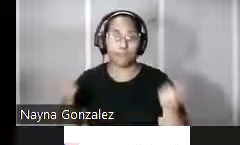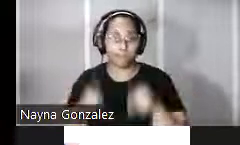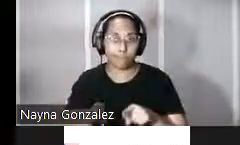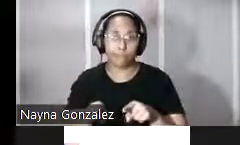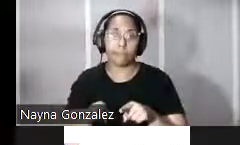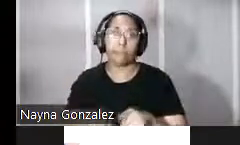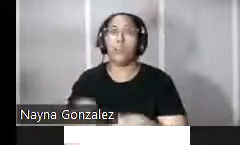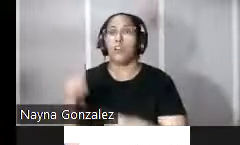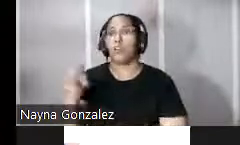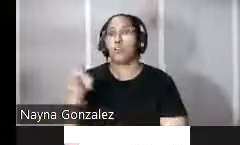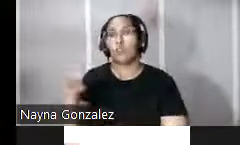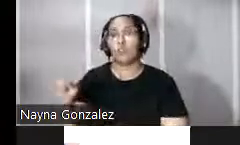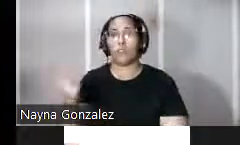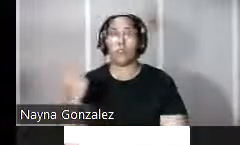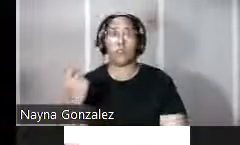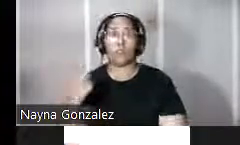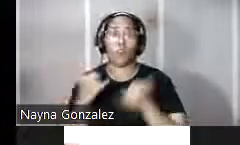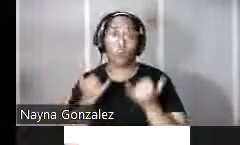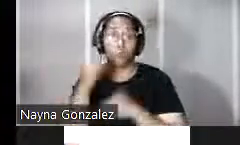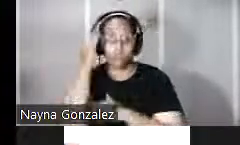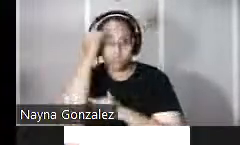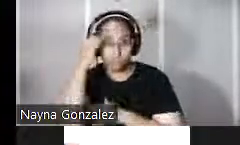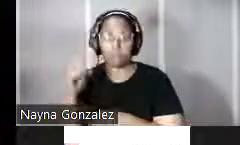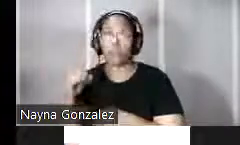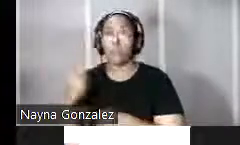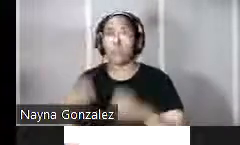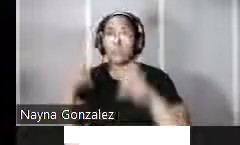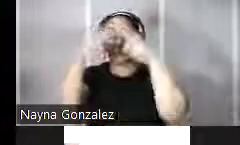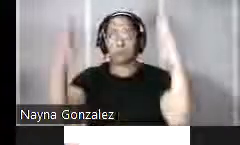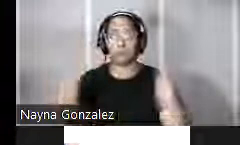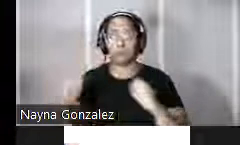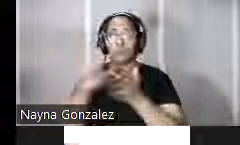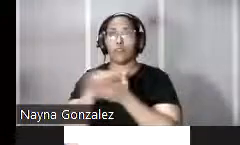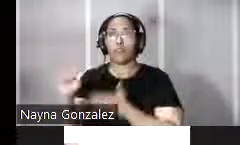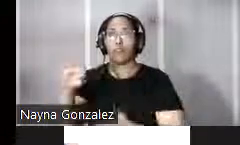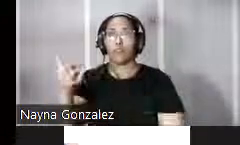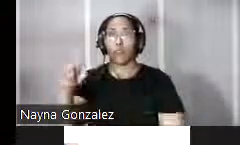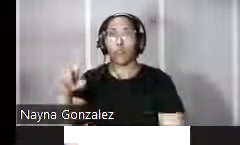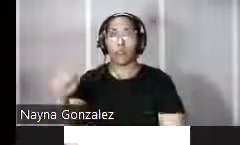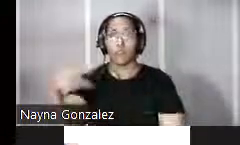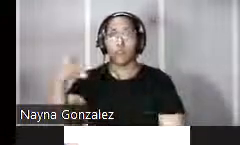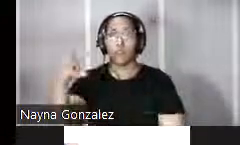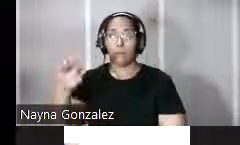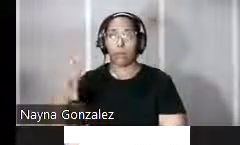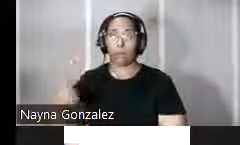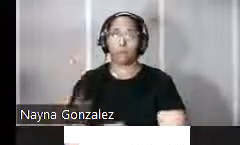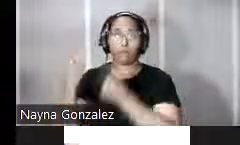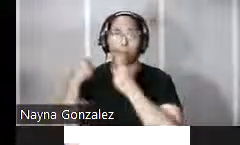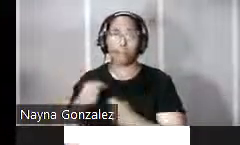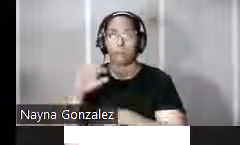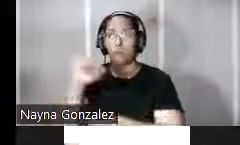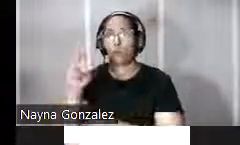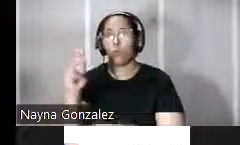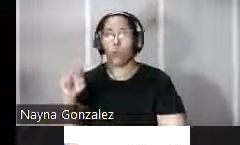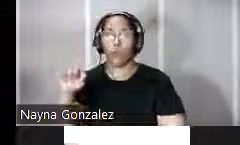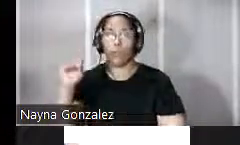torreón se convirtió en lo que hoy conocemos como el castillo de San Felipe del Morro con la llegada a la isla del maestro de campo Juan de Tejada y el